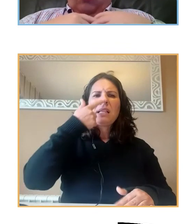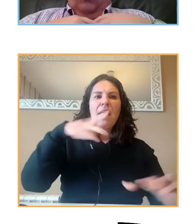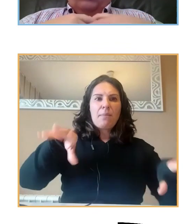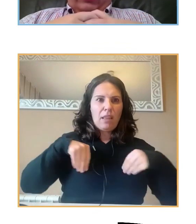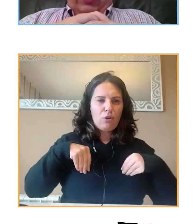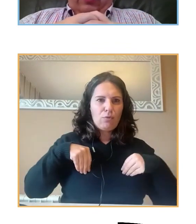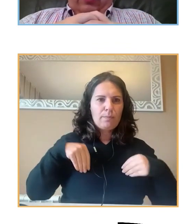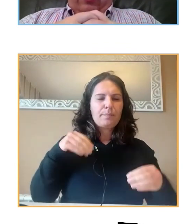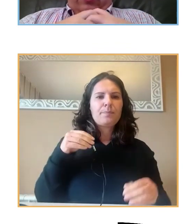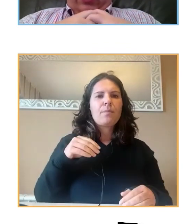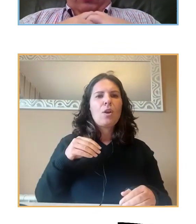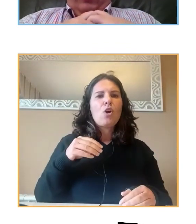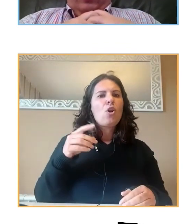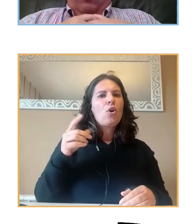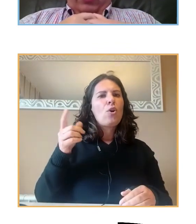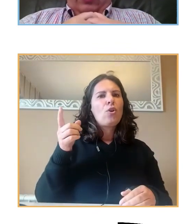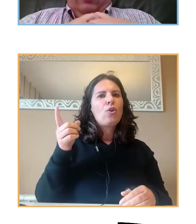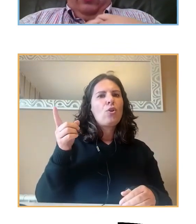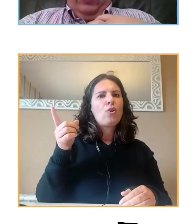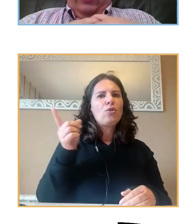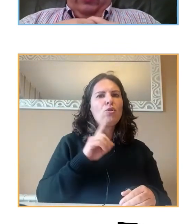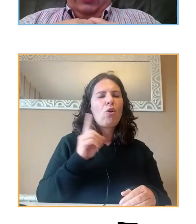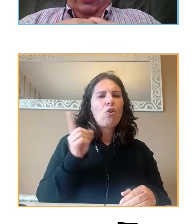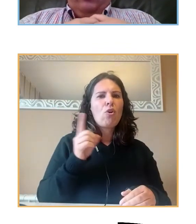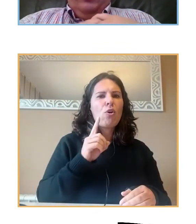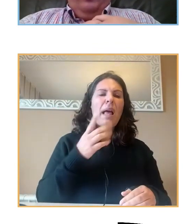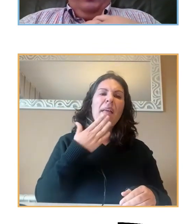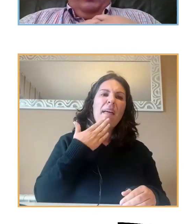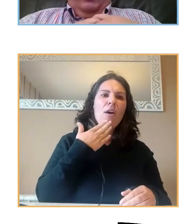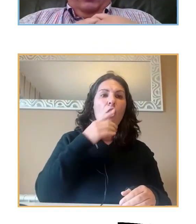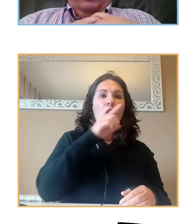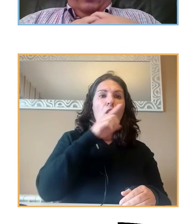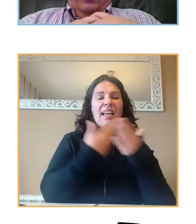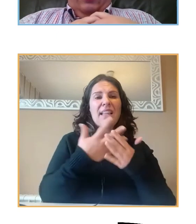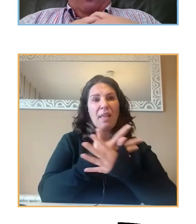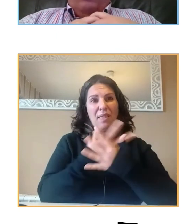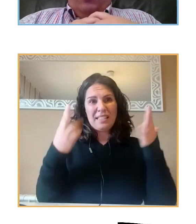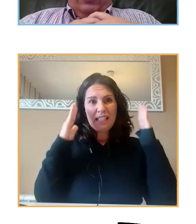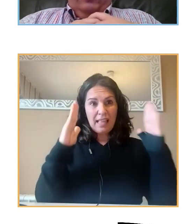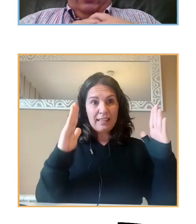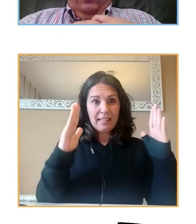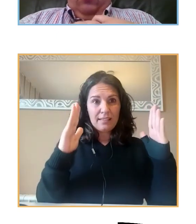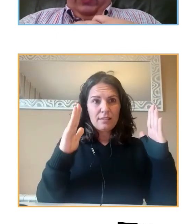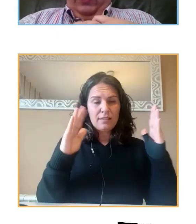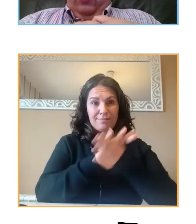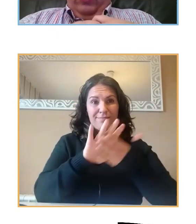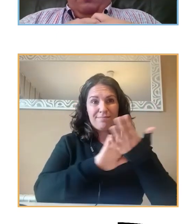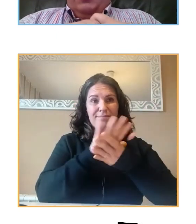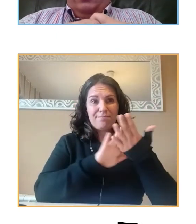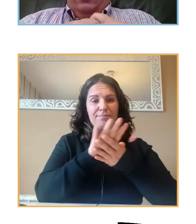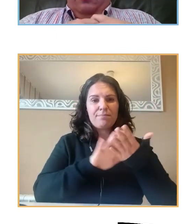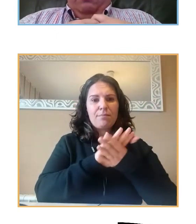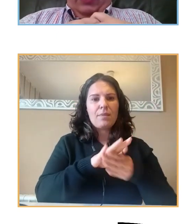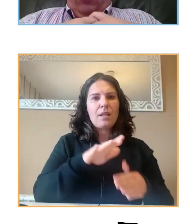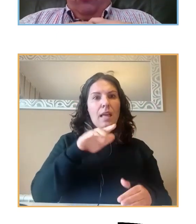o no solo social, recordemos que estamos en una edad de 11 a 17 años, y en esta edad es muy importante lo que los